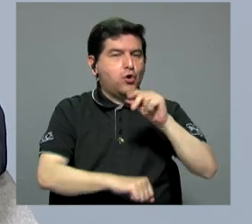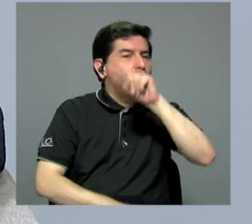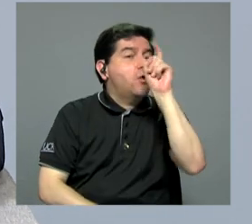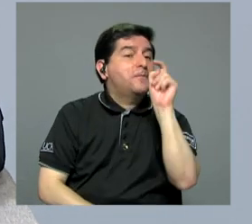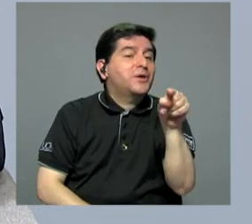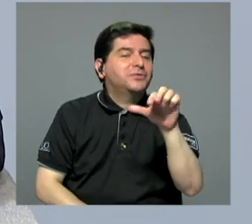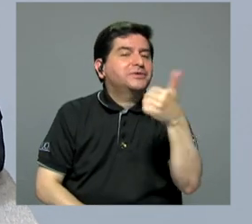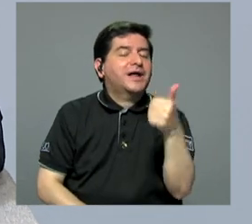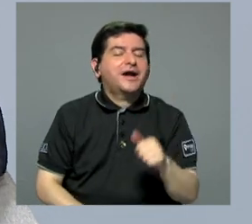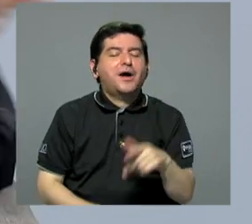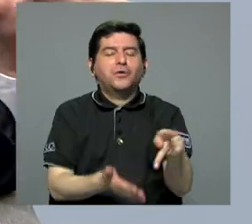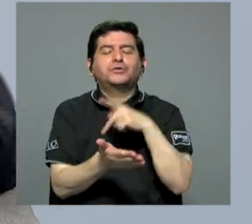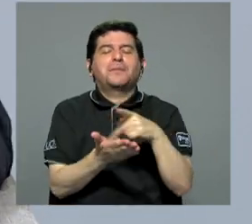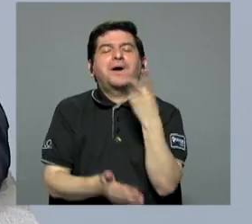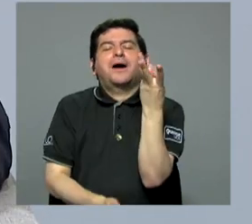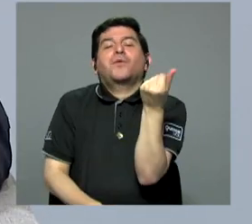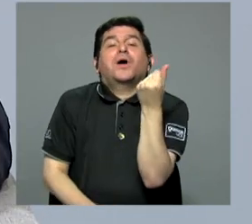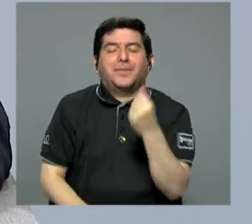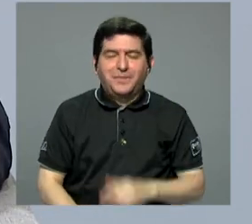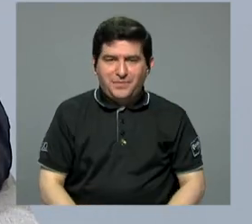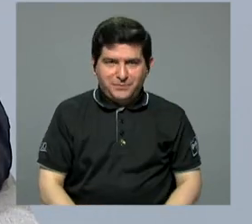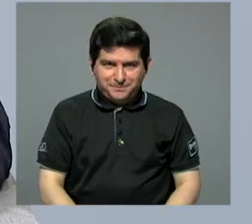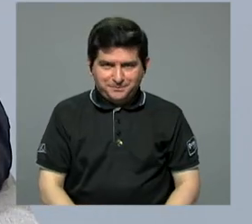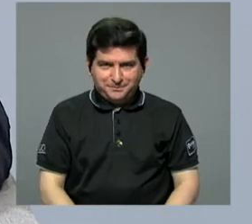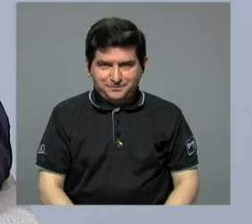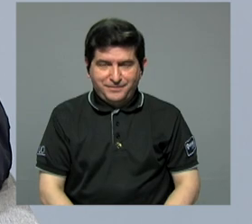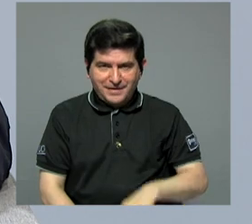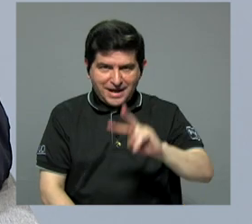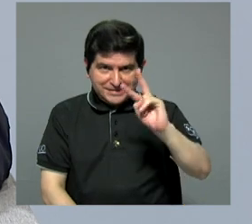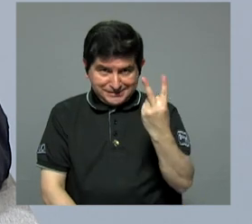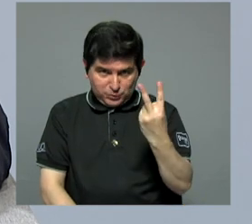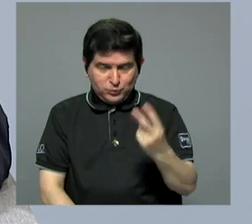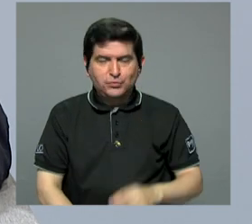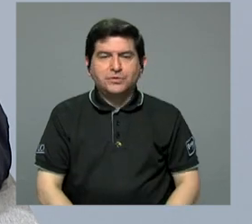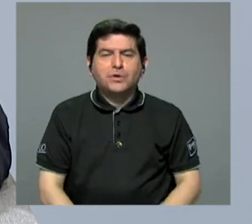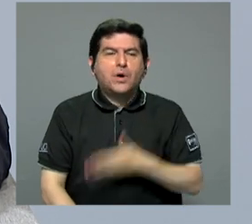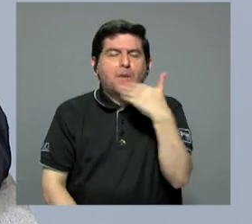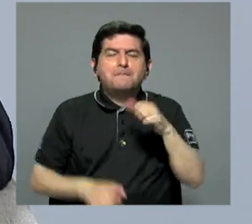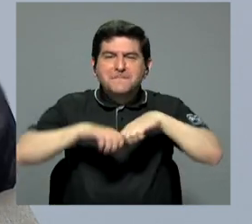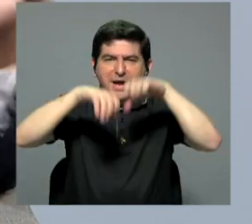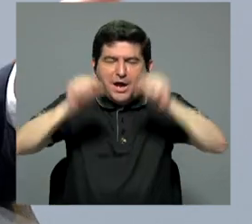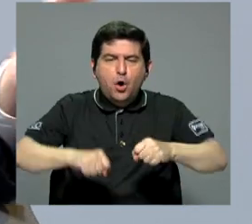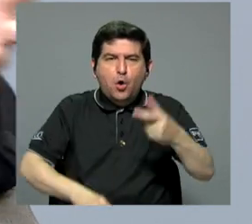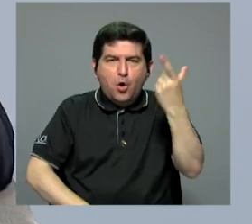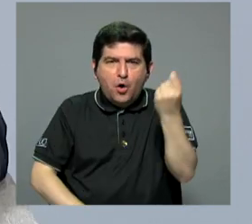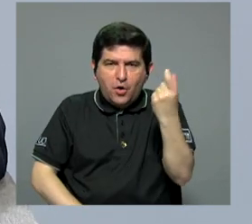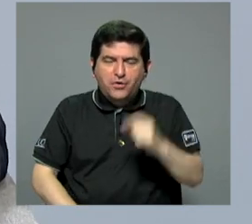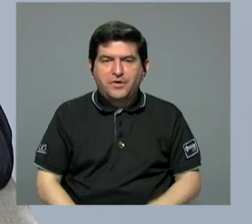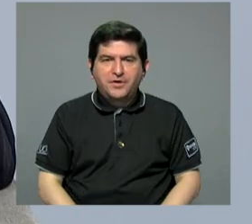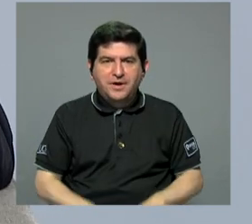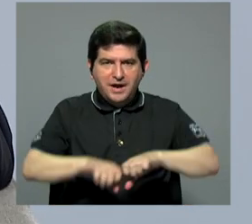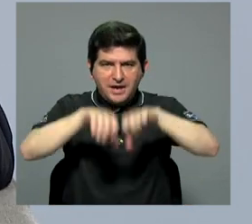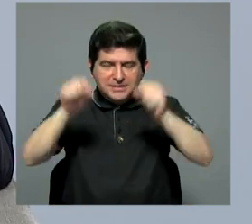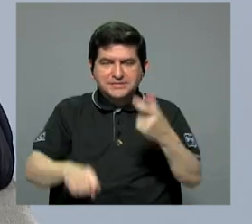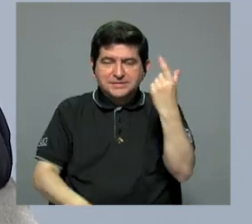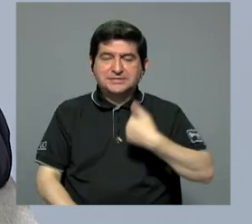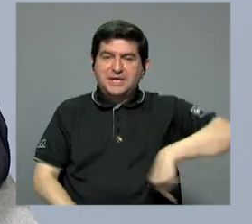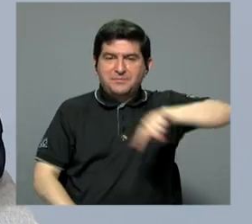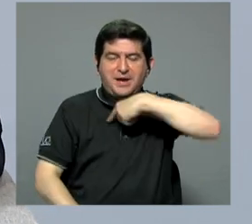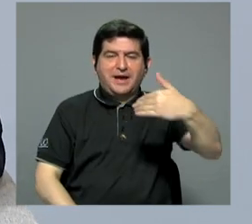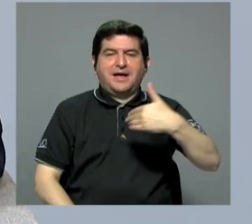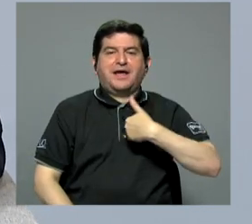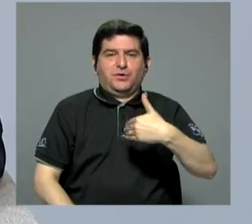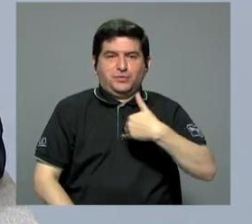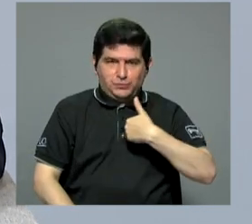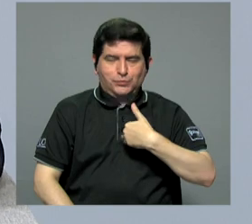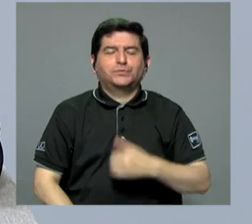preguntándole a los otros cómo la va a cobrar. Eso primero que nada. Segundo, el mejor sistema de pensiones es el sistema de pensiones que nosotros tenemos, que en